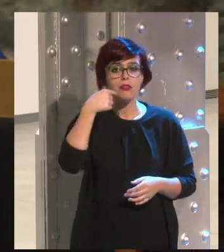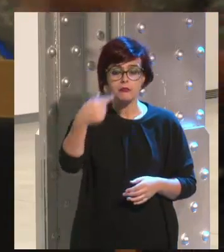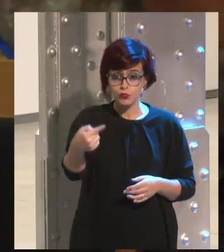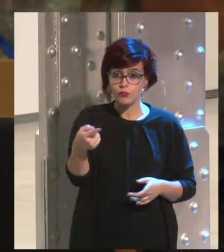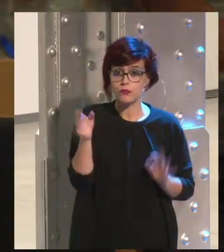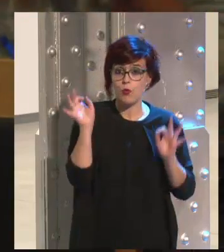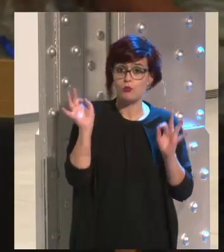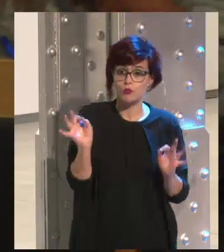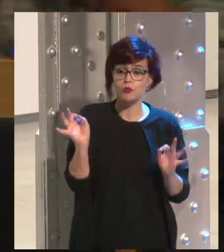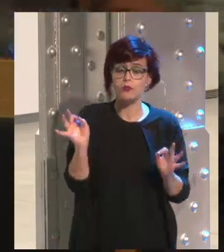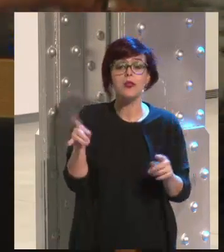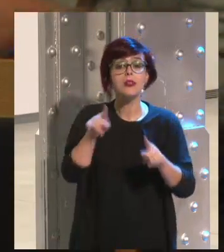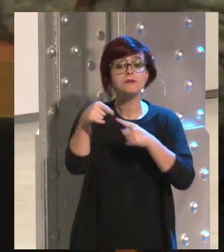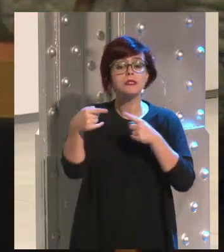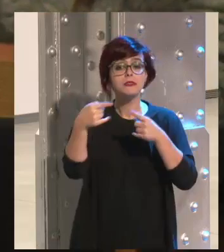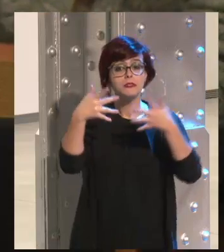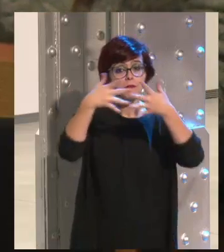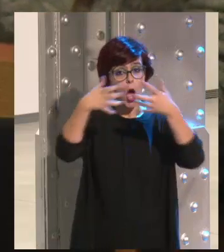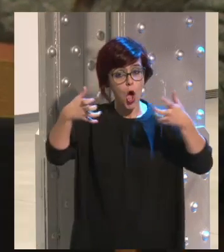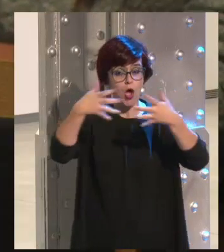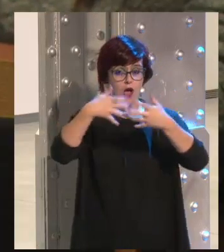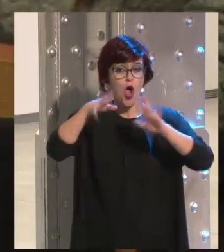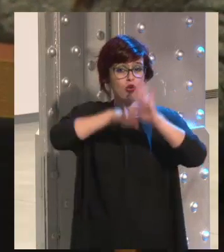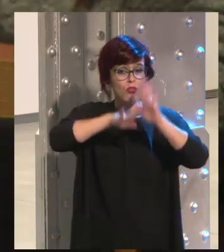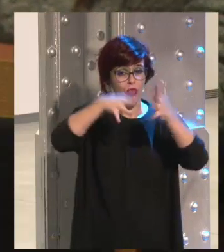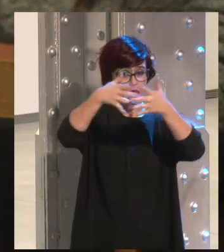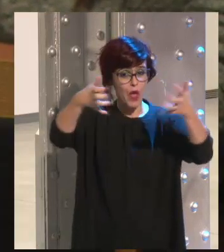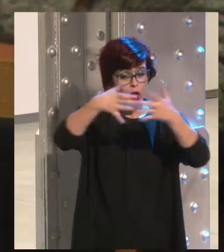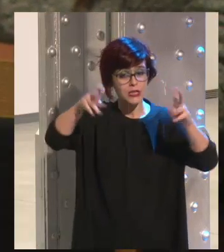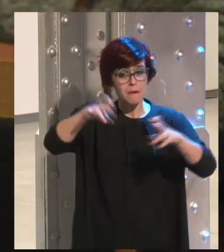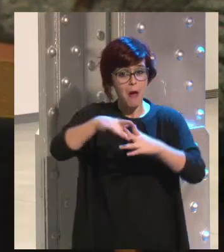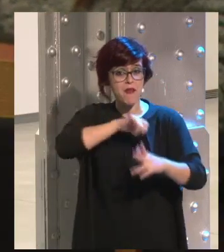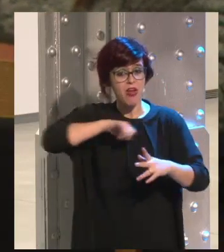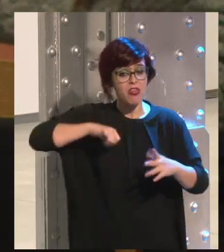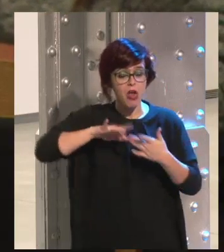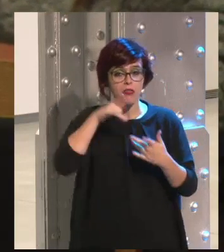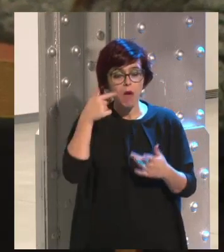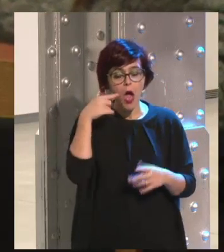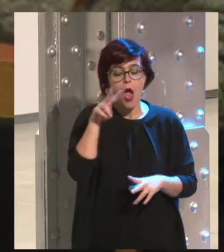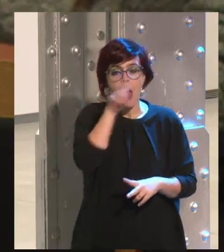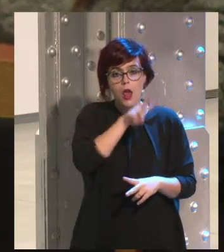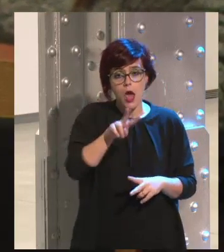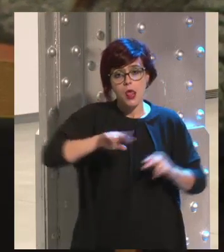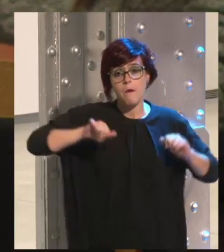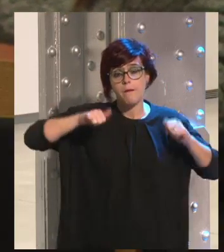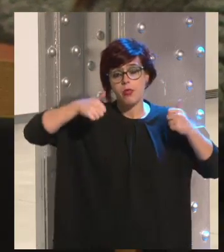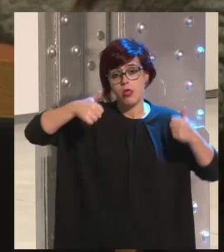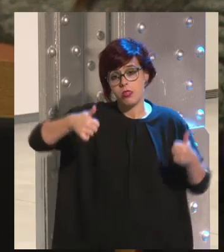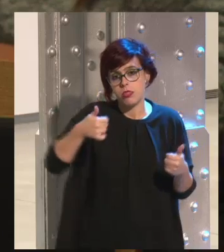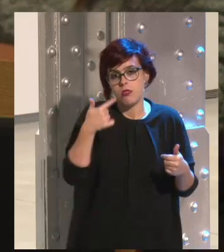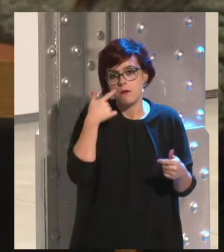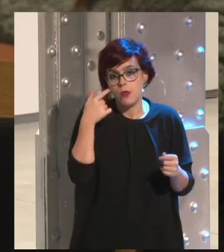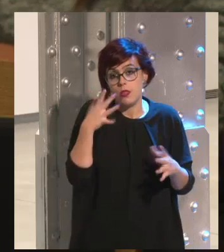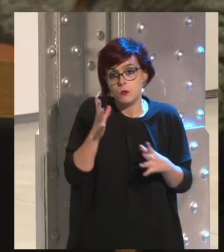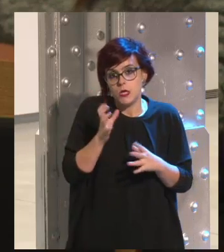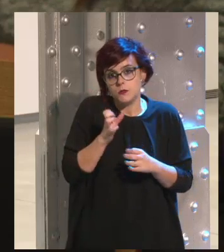mi problema con las cláusulas jurídicas y las políticas de privacidad es que muchas veces cuando me pongo a leer me entra